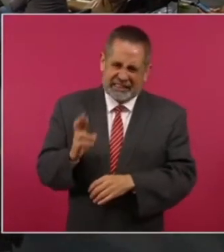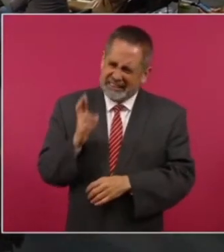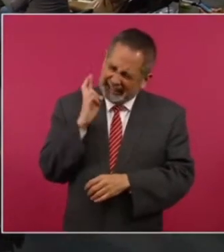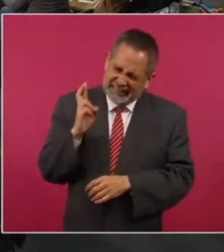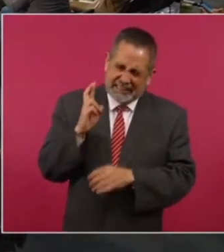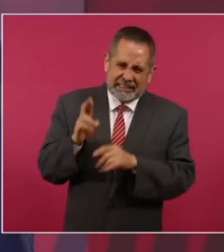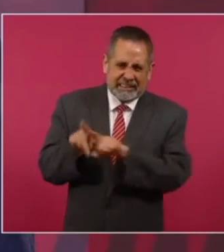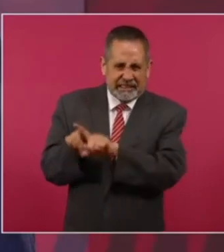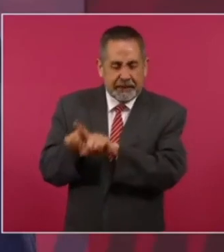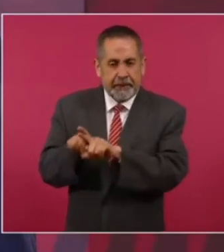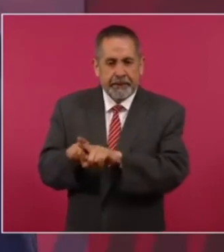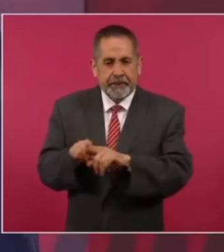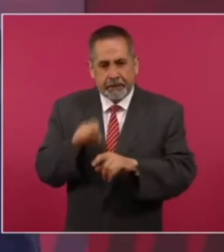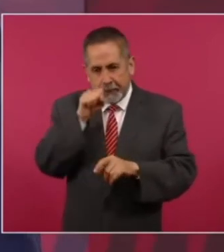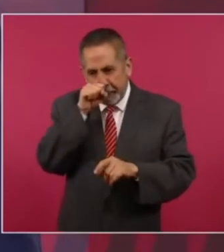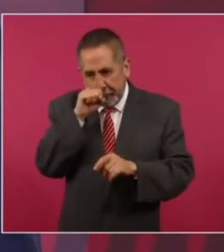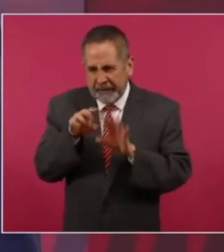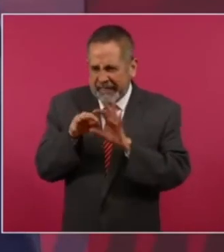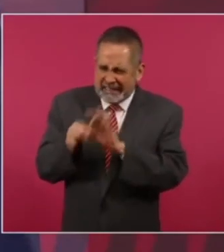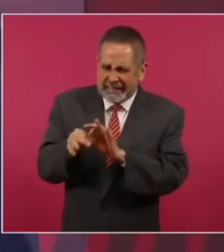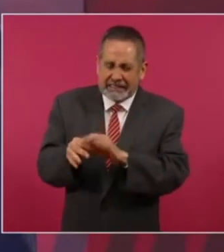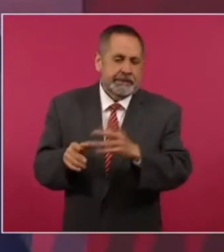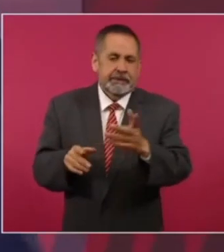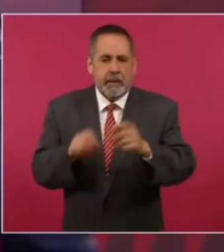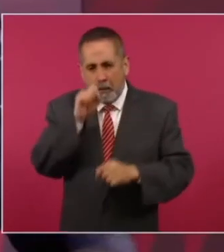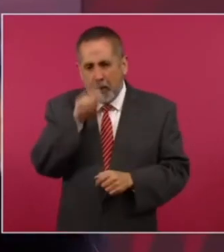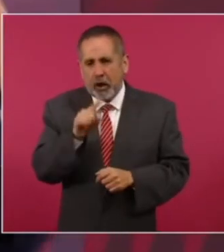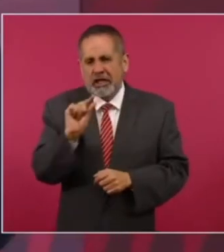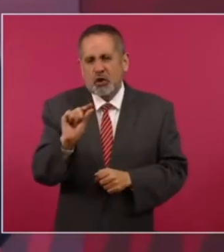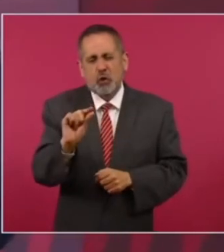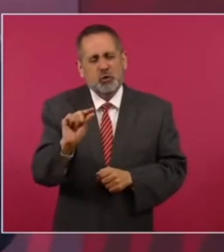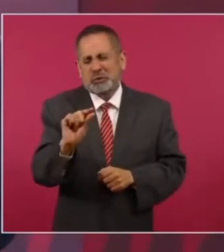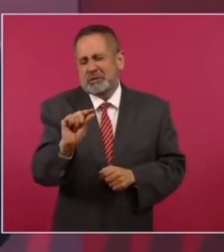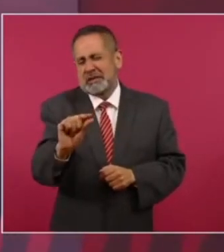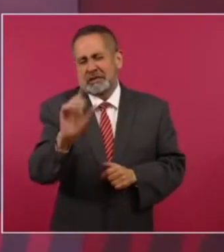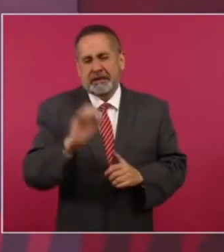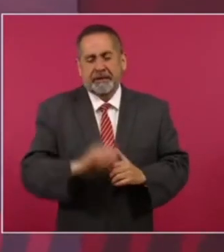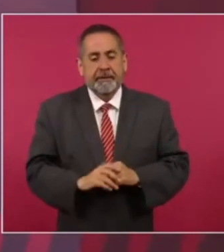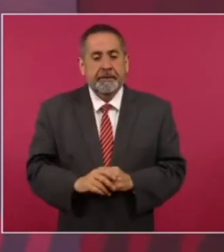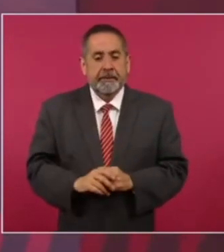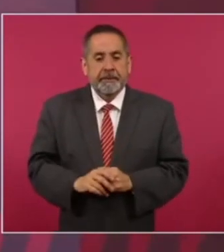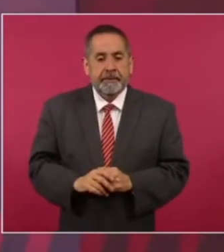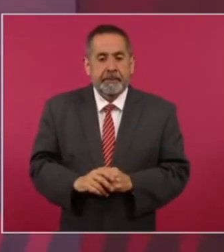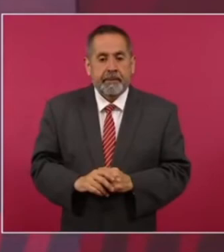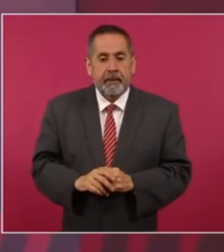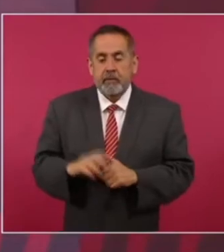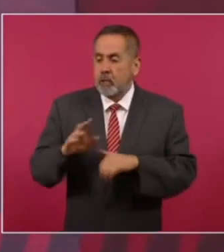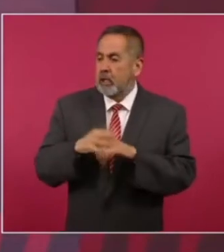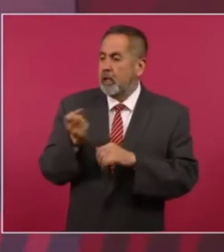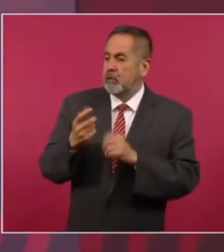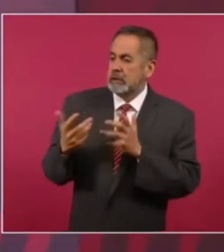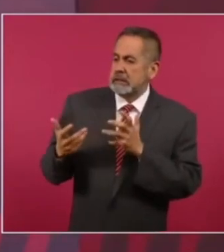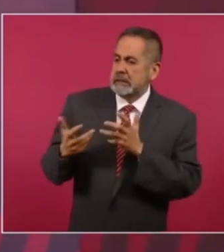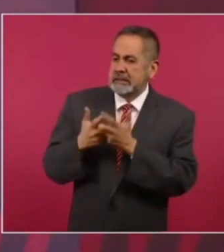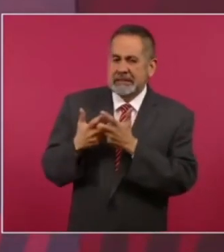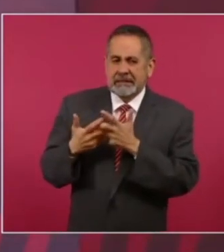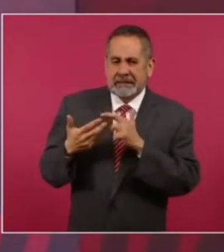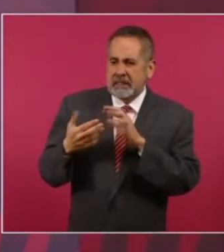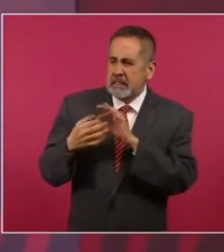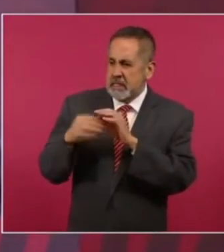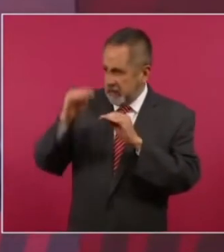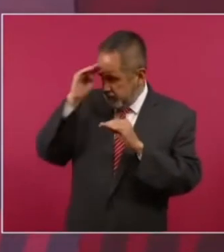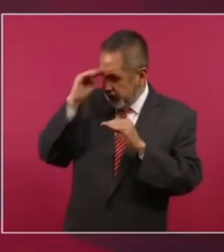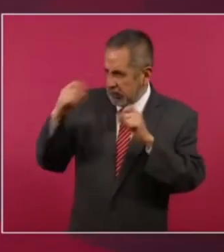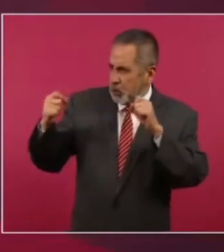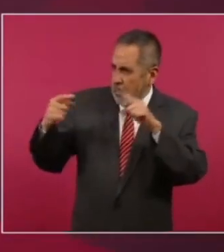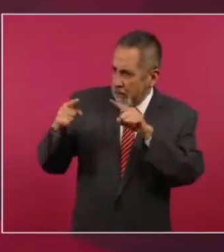actúan con lealtad y eso porque existen vínculos o sea porque se piensa igual